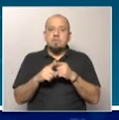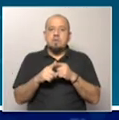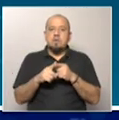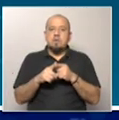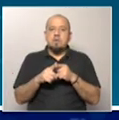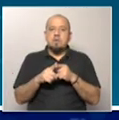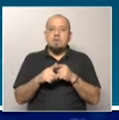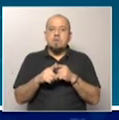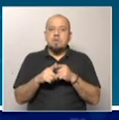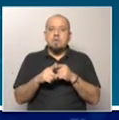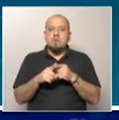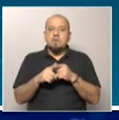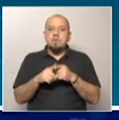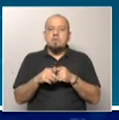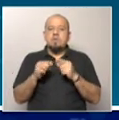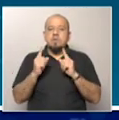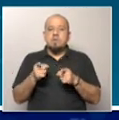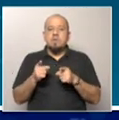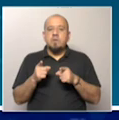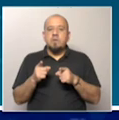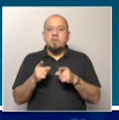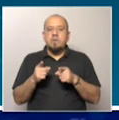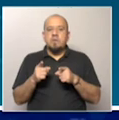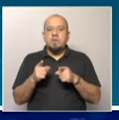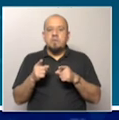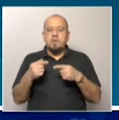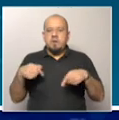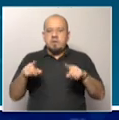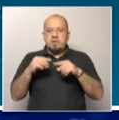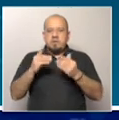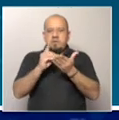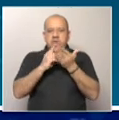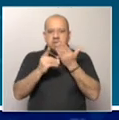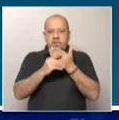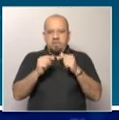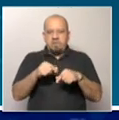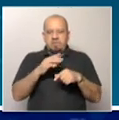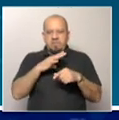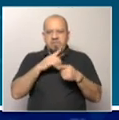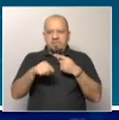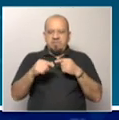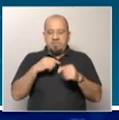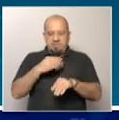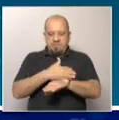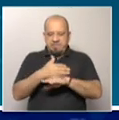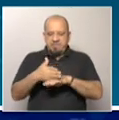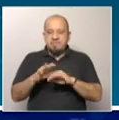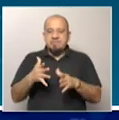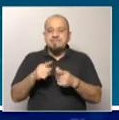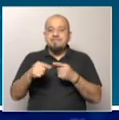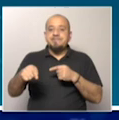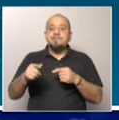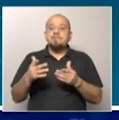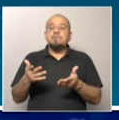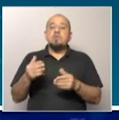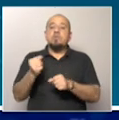no hay que olvidar que, bueno, que además de ser un eslabón débil del proyecto aparecen las consecuencias, las posibles consecuencias de